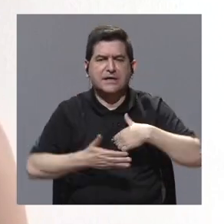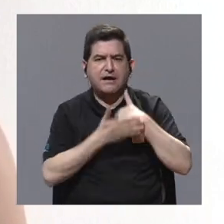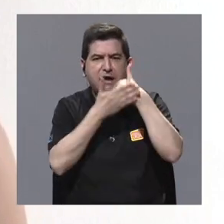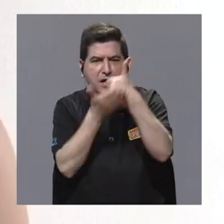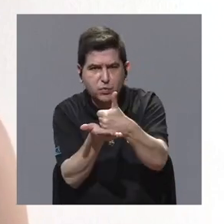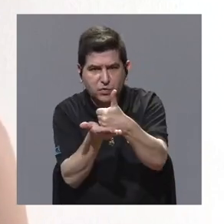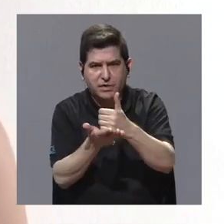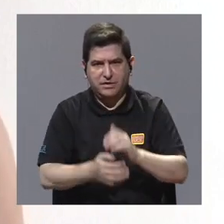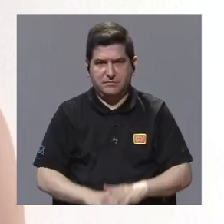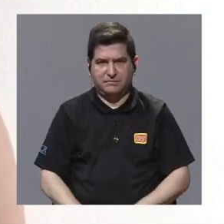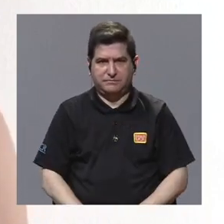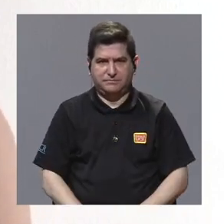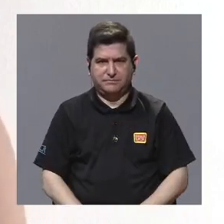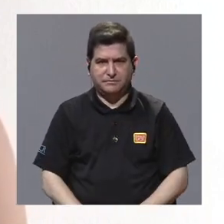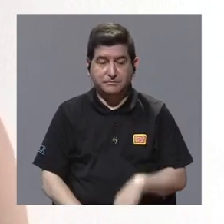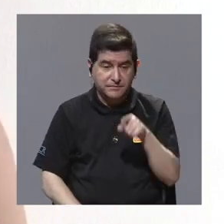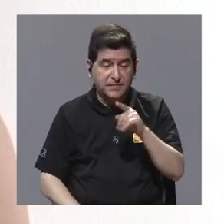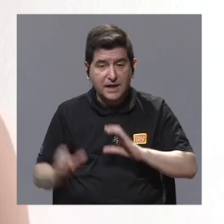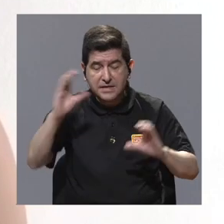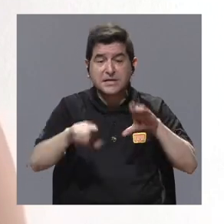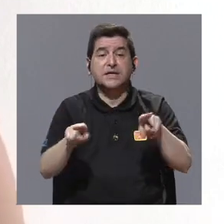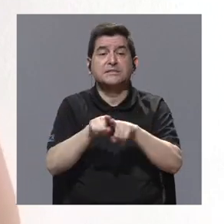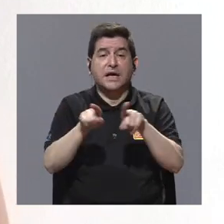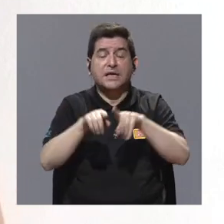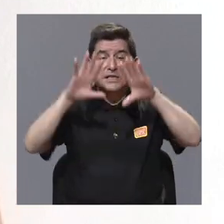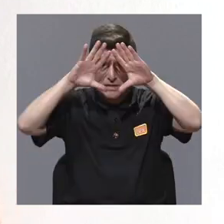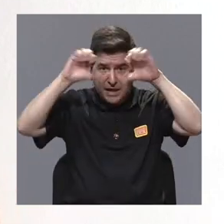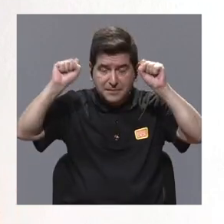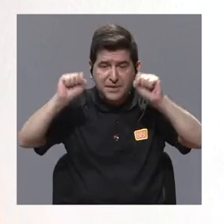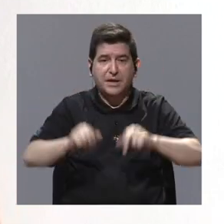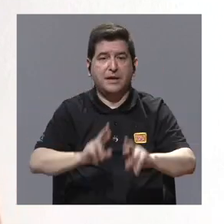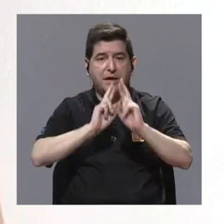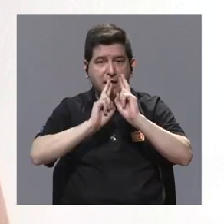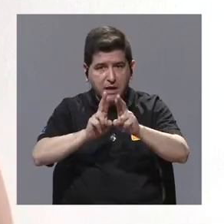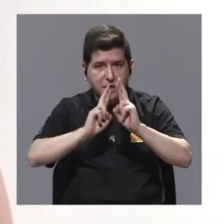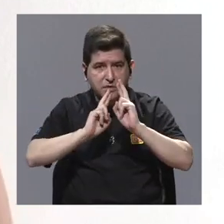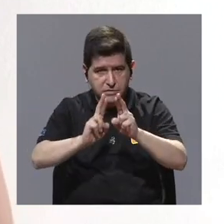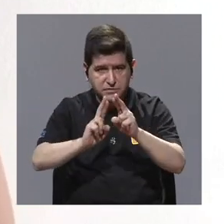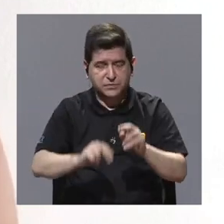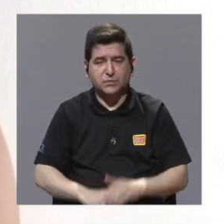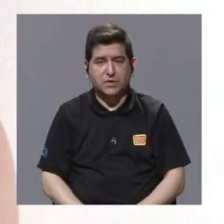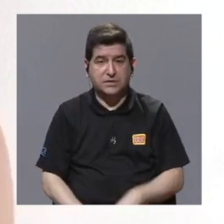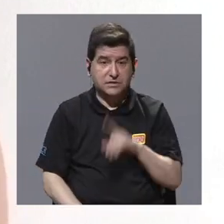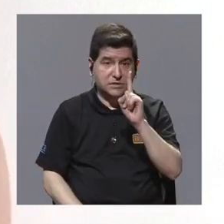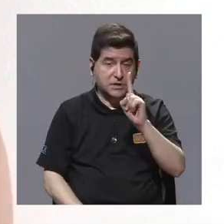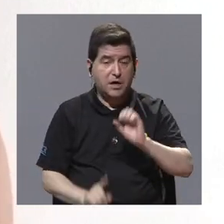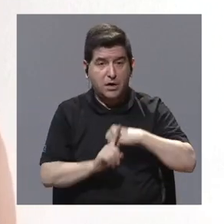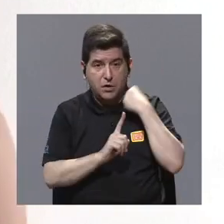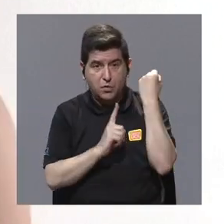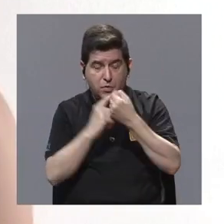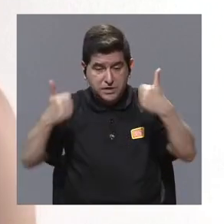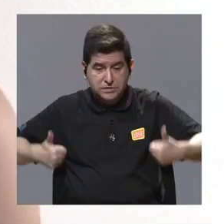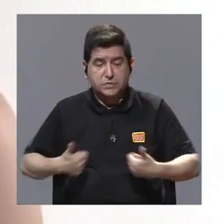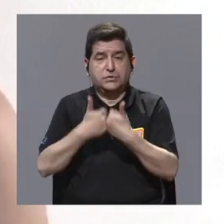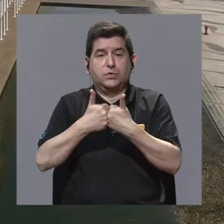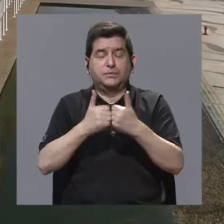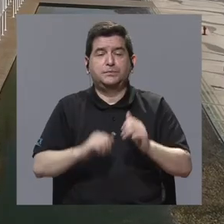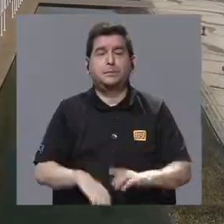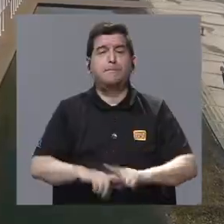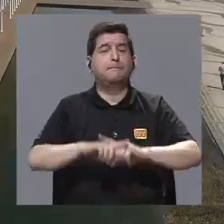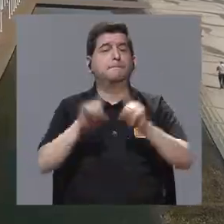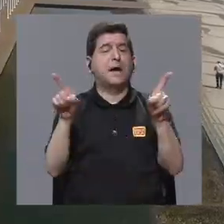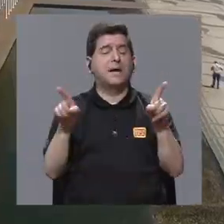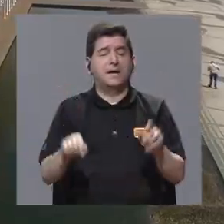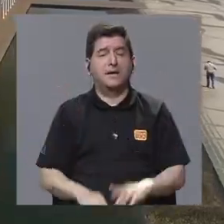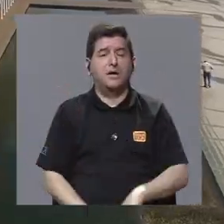a, la ciencia y la diplomacia pueden ayudar a responder a un reto en particular. Sin embargo,